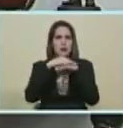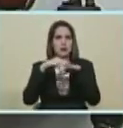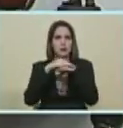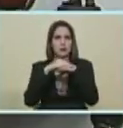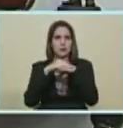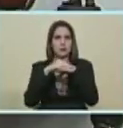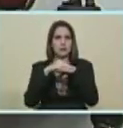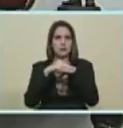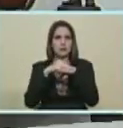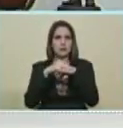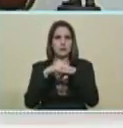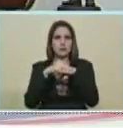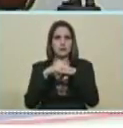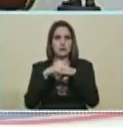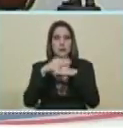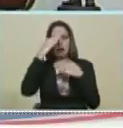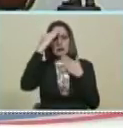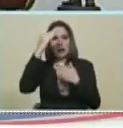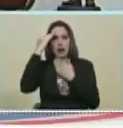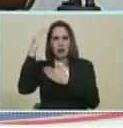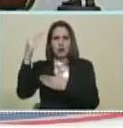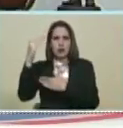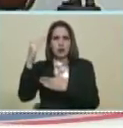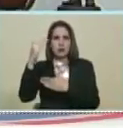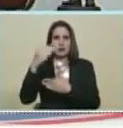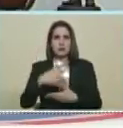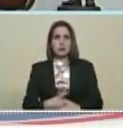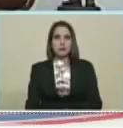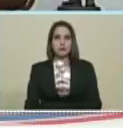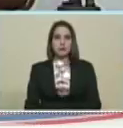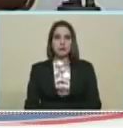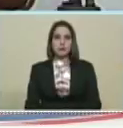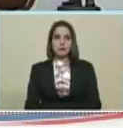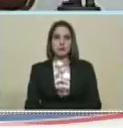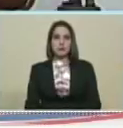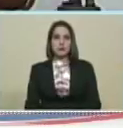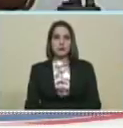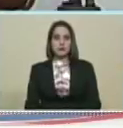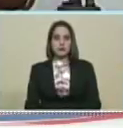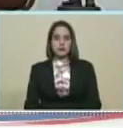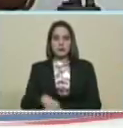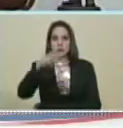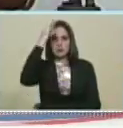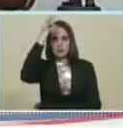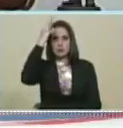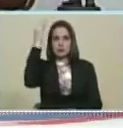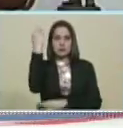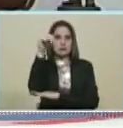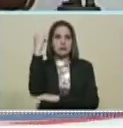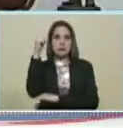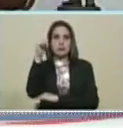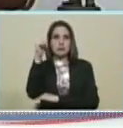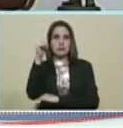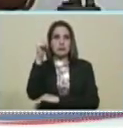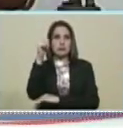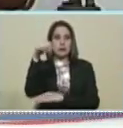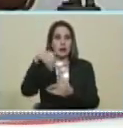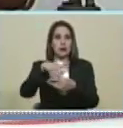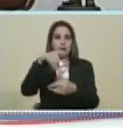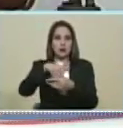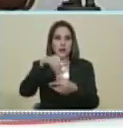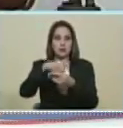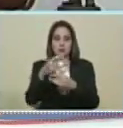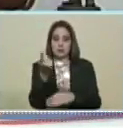...quiero... ...saludar... ...al Consejo Nacional Electoral... ...ayer